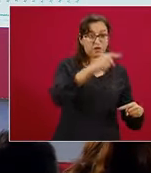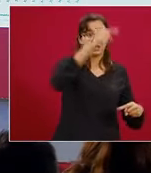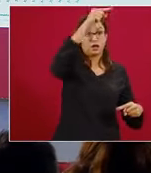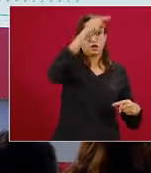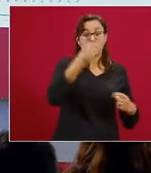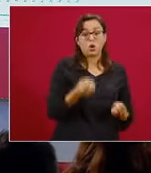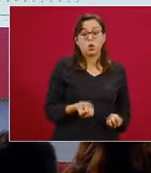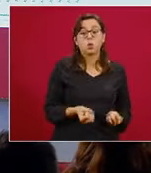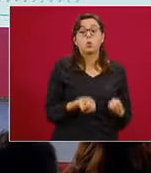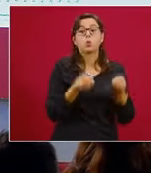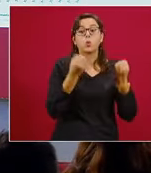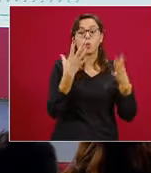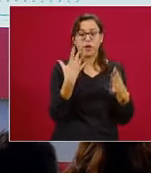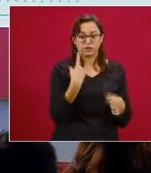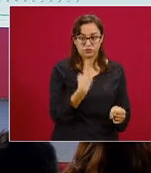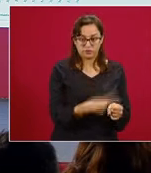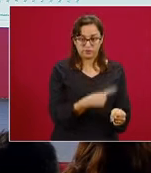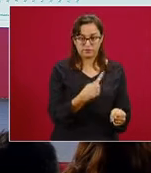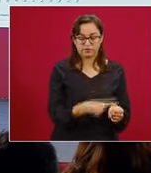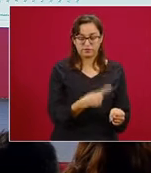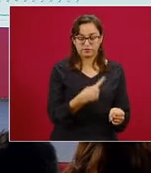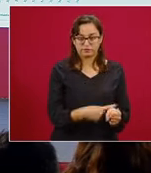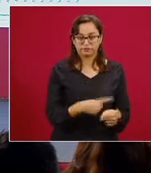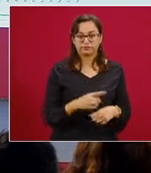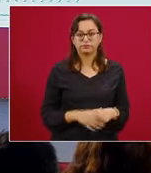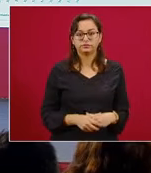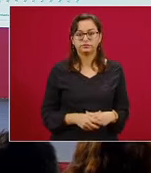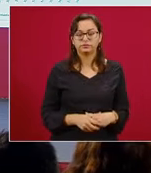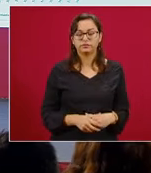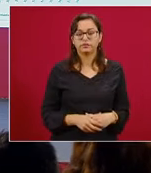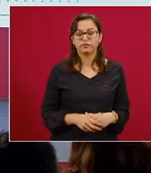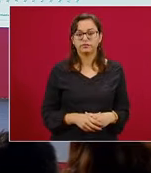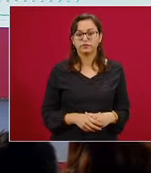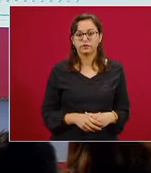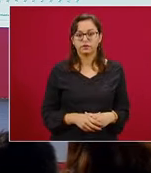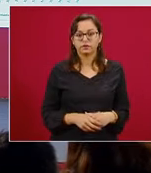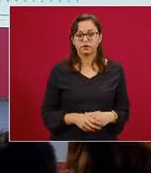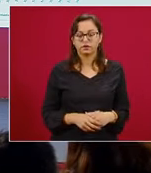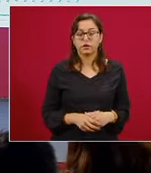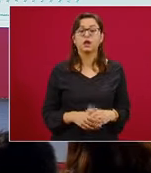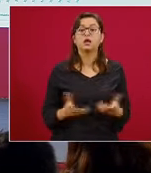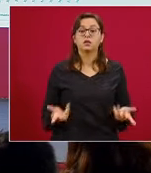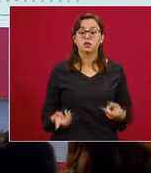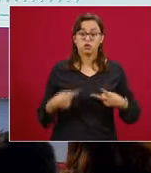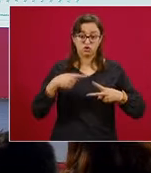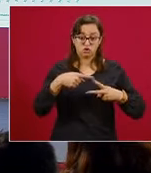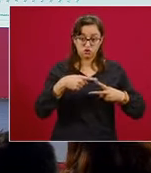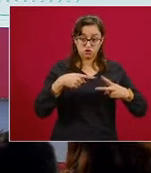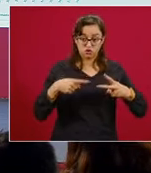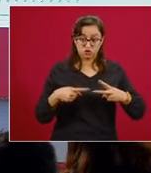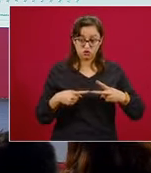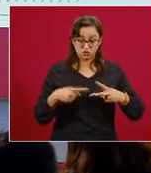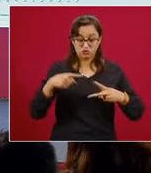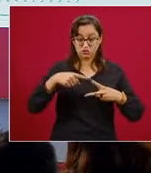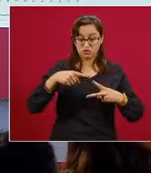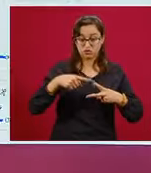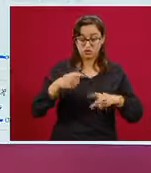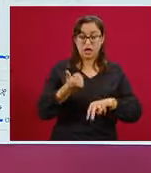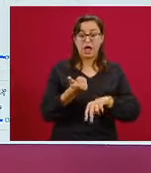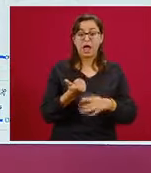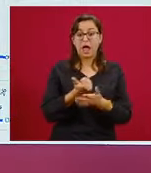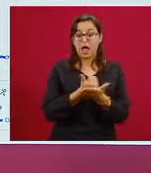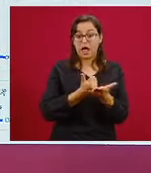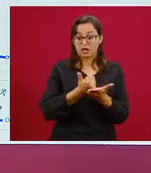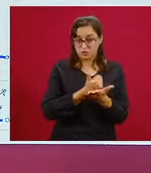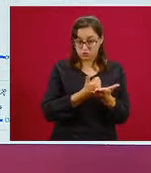el número de casos al que corresponde. Tendremos dos líneas, una azul clara, que es las personas